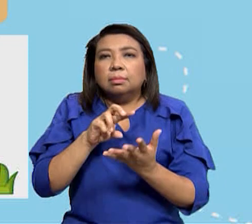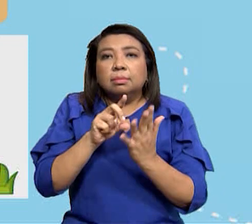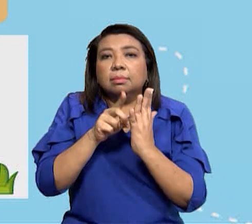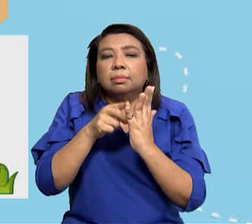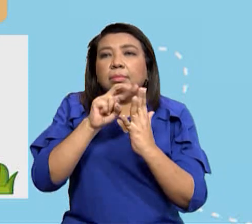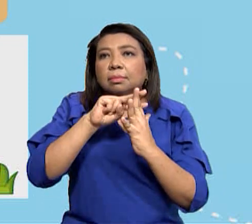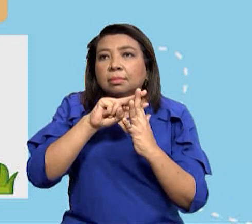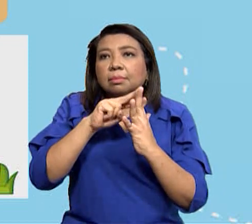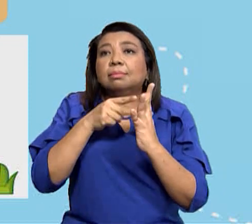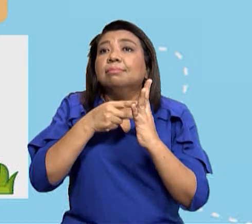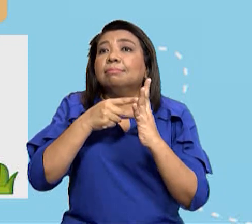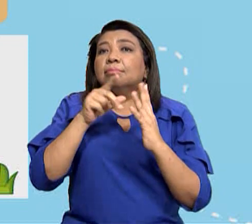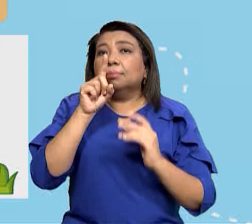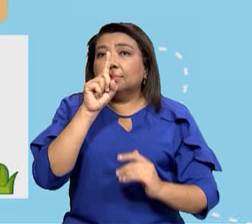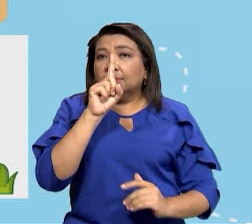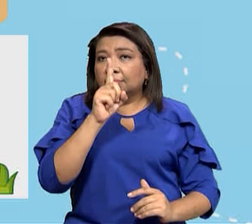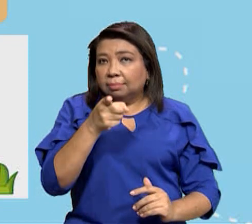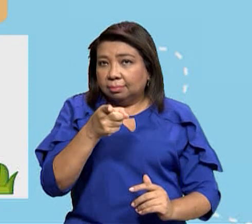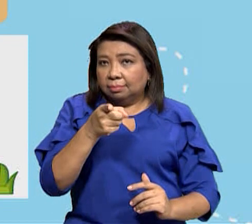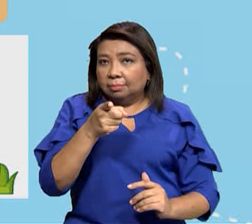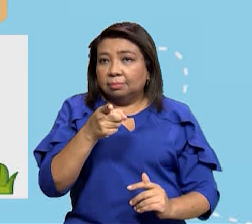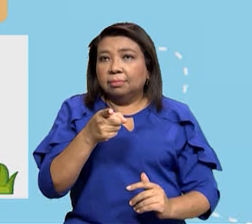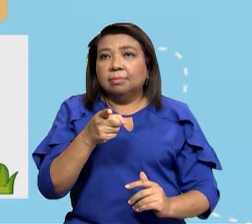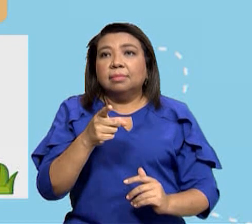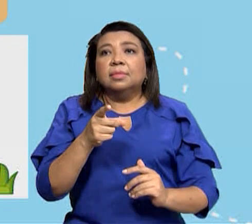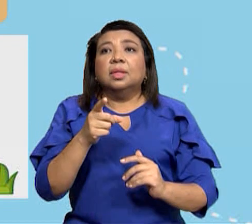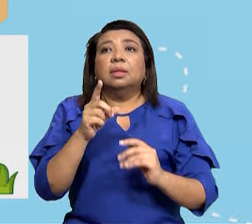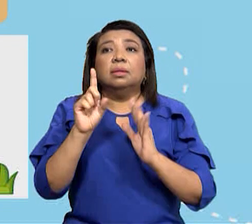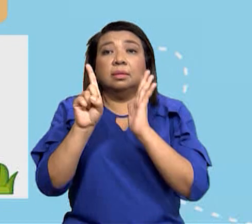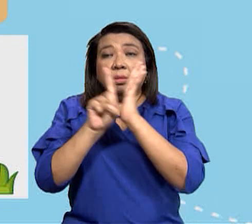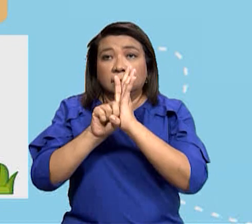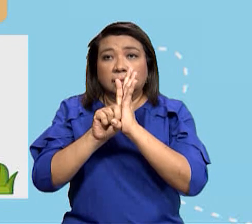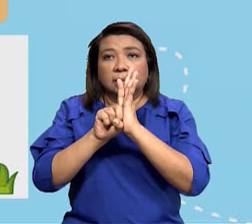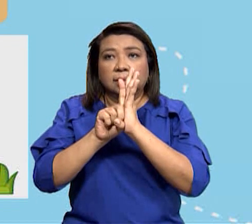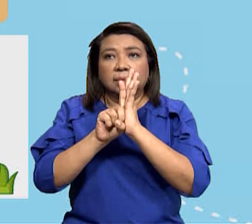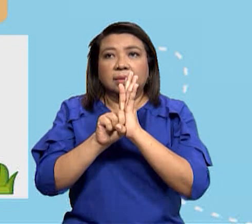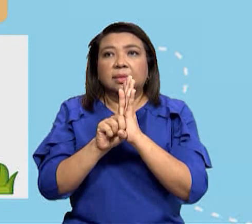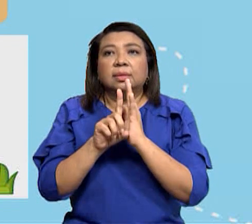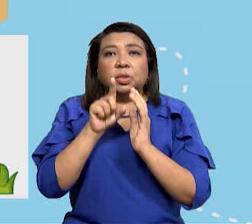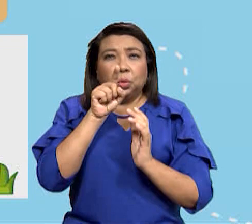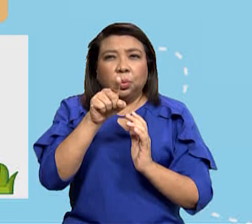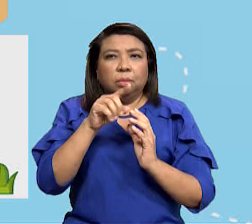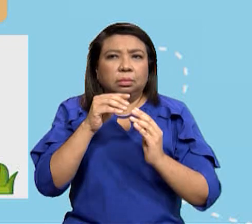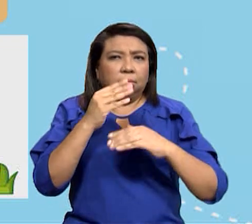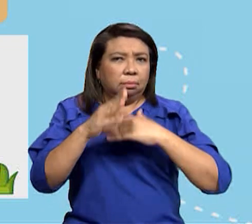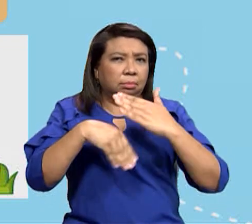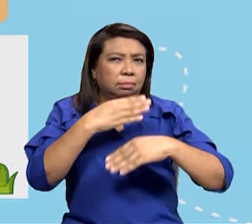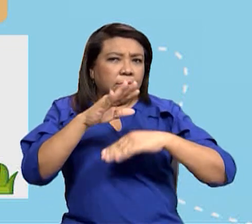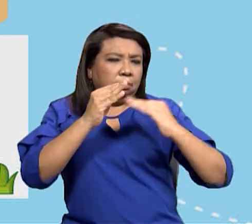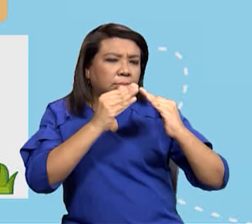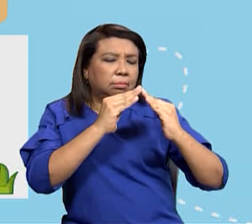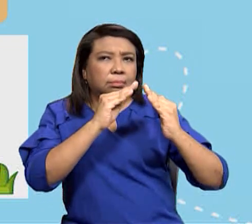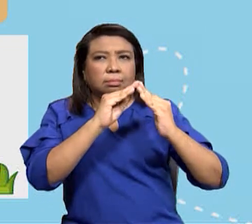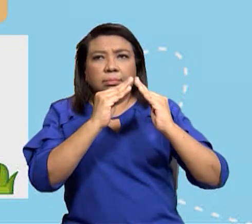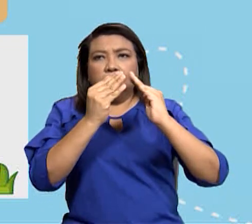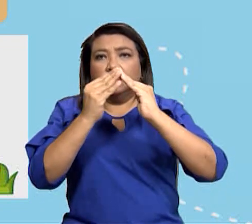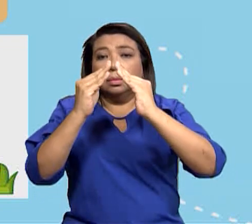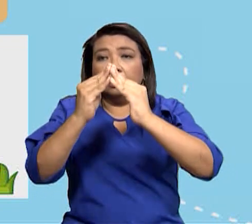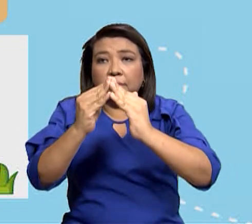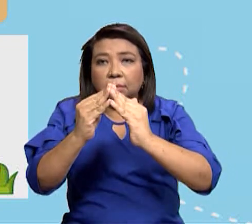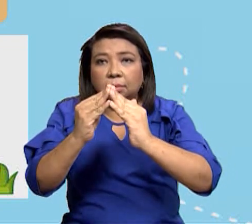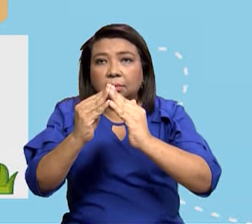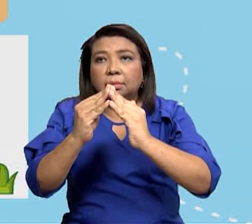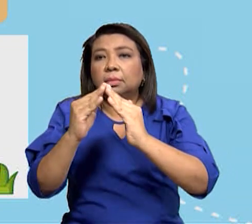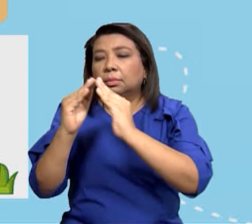nuestra convivencia en la comunidad, cuando nosotros vivimos en comunidad tenemos ciertas